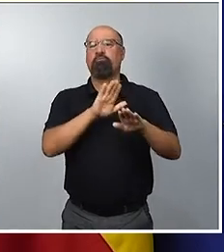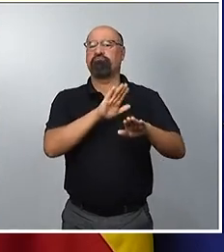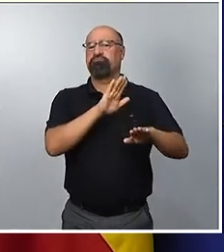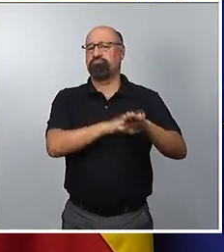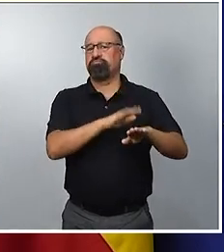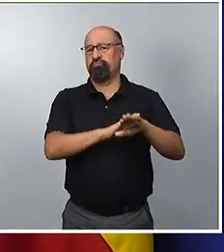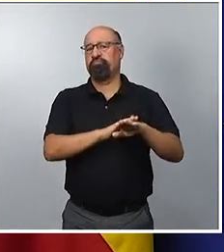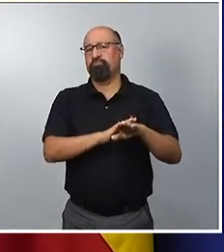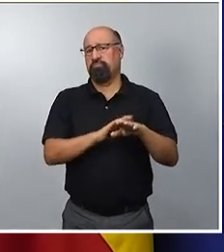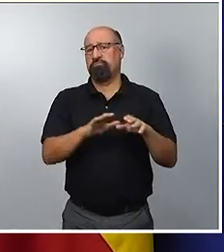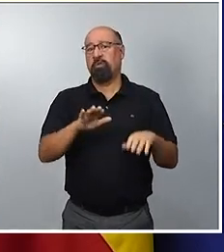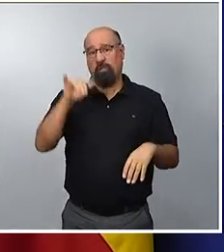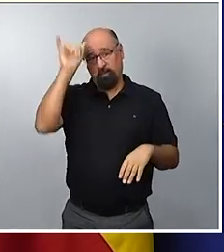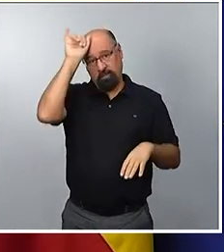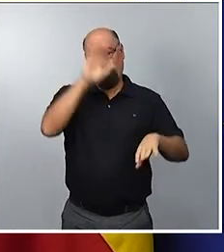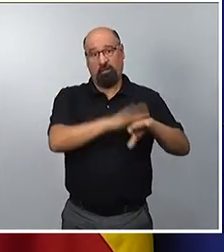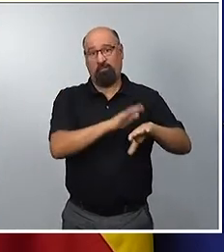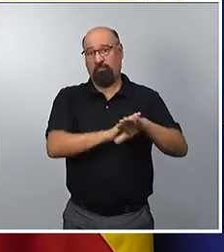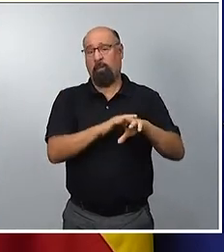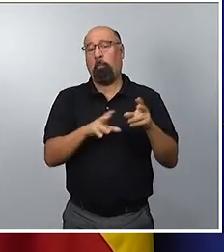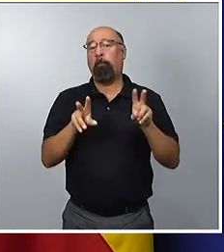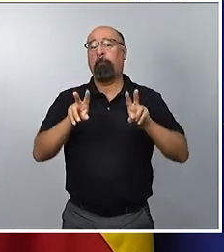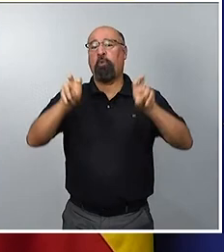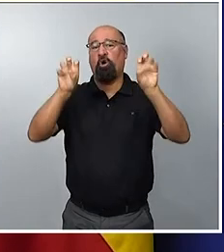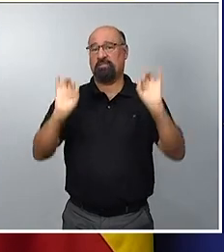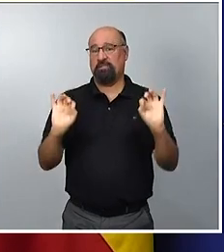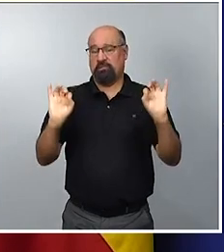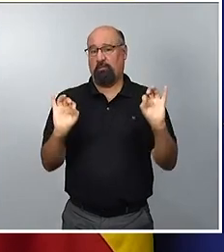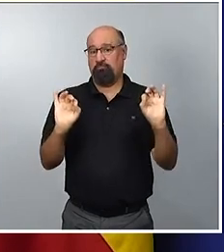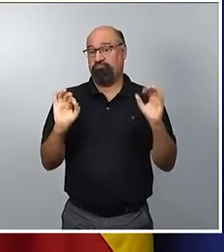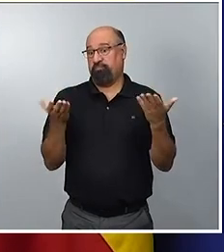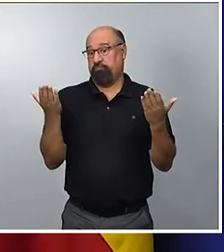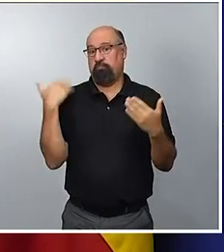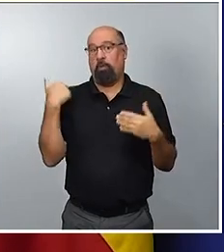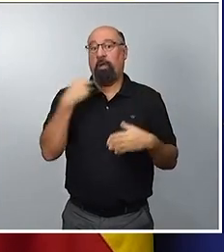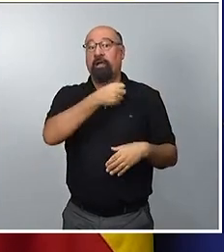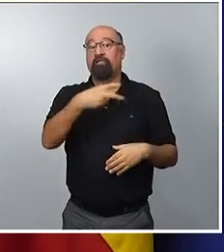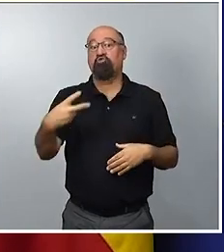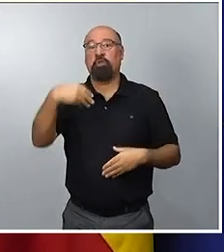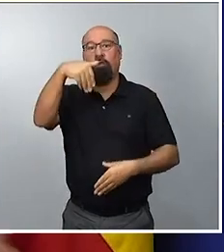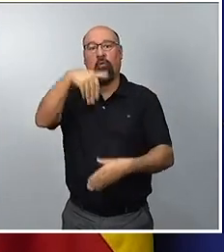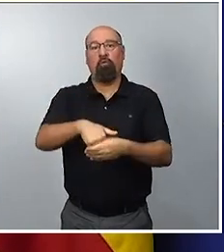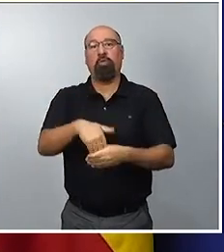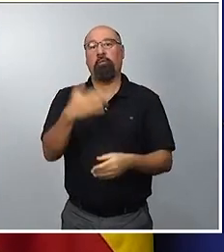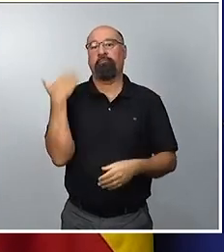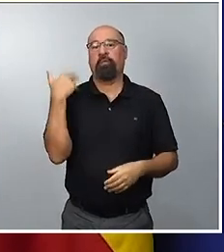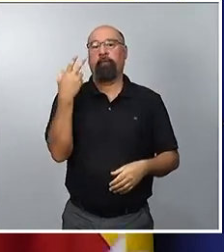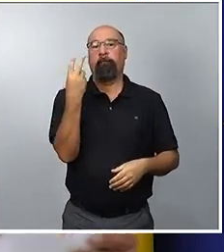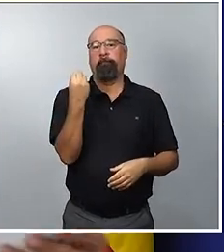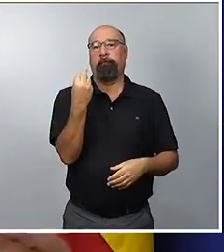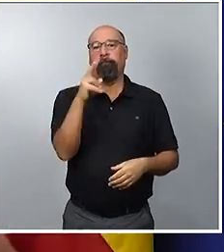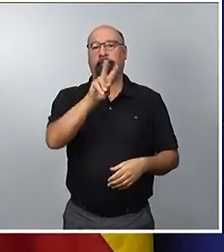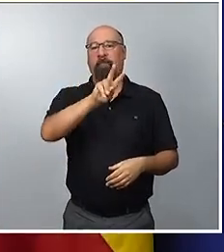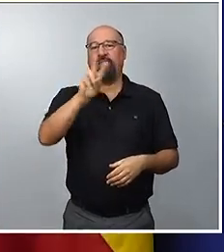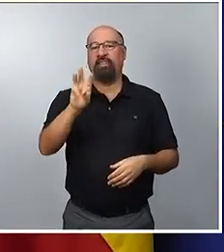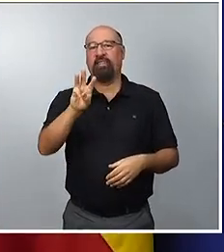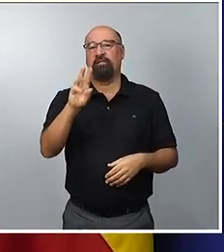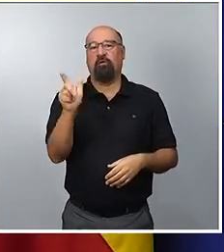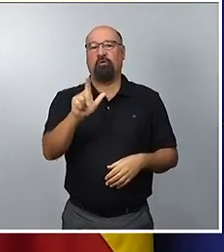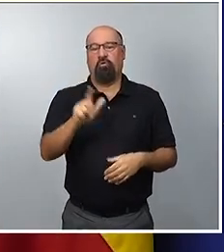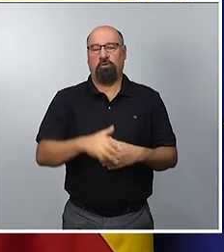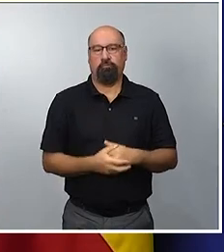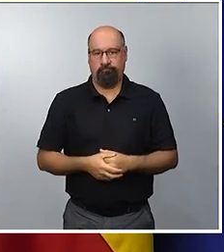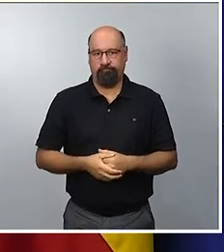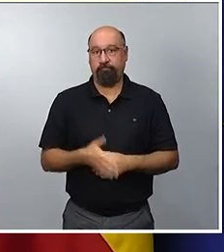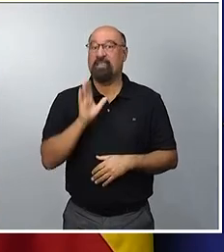respuesta a lo que expresaron las urnas el pasado 23 de julio. Y en relación al asunto del buque